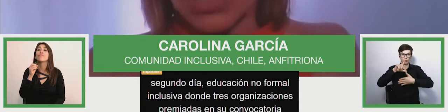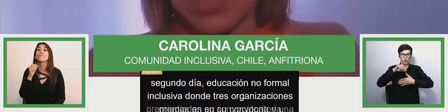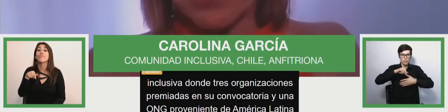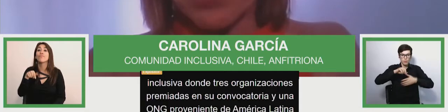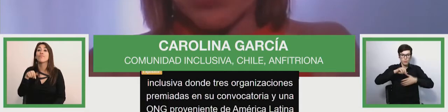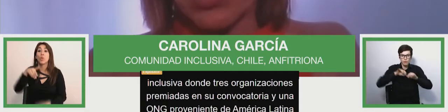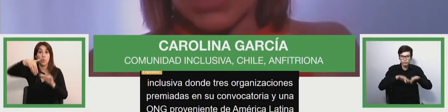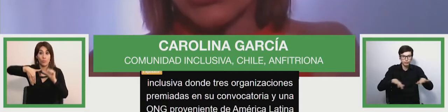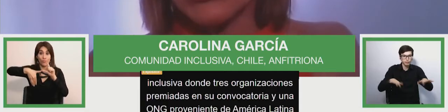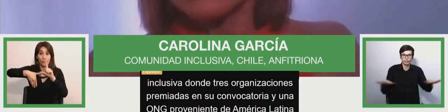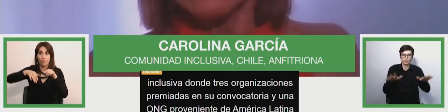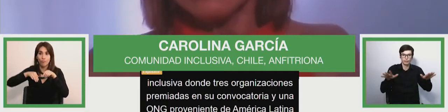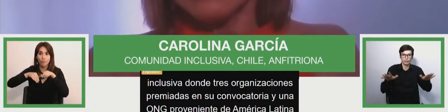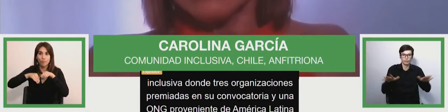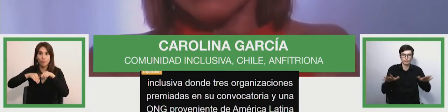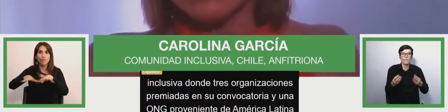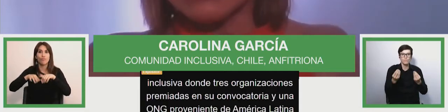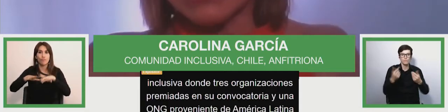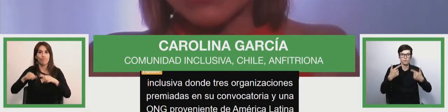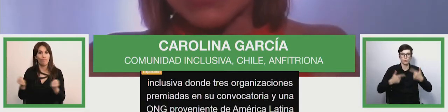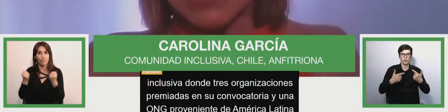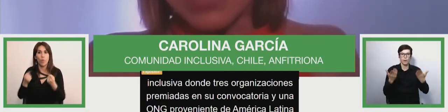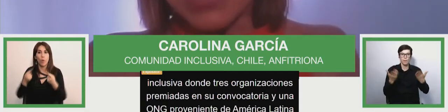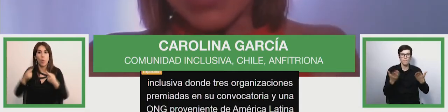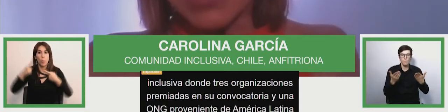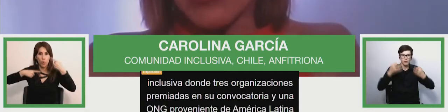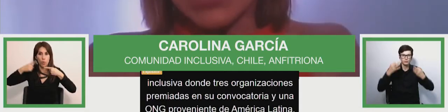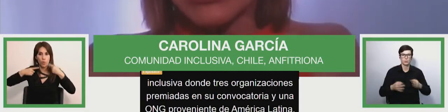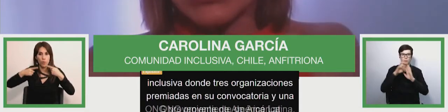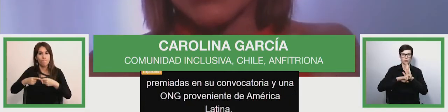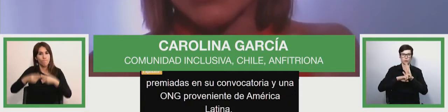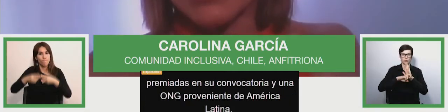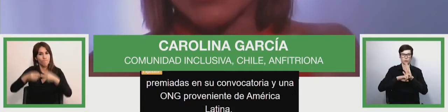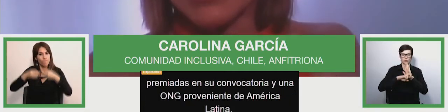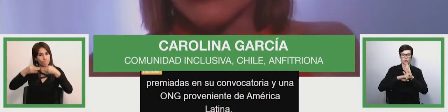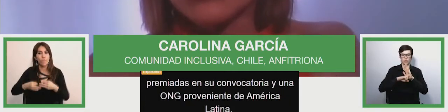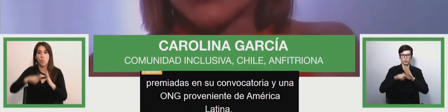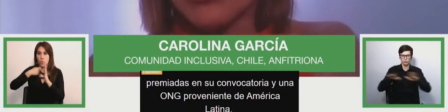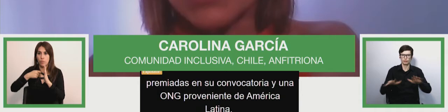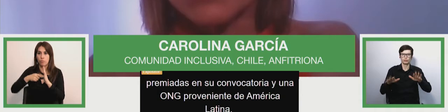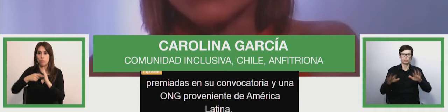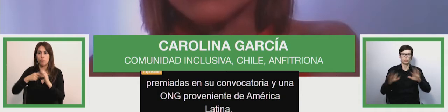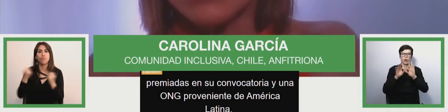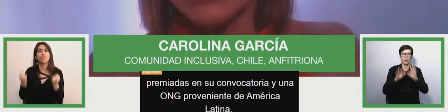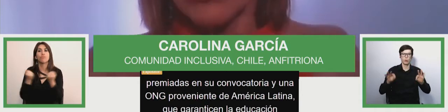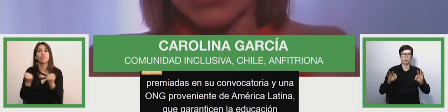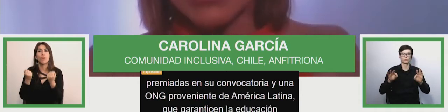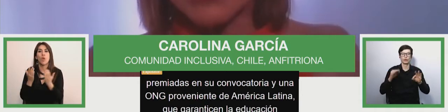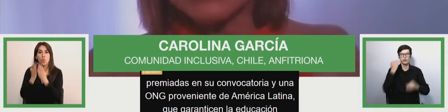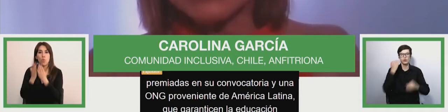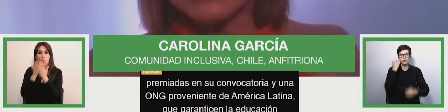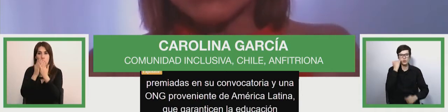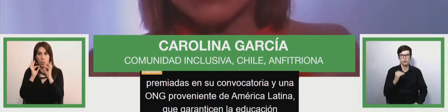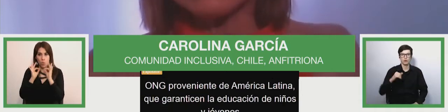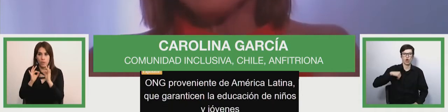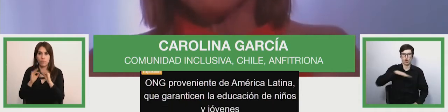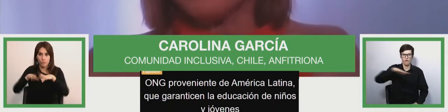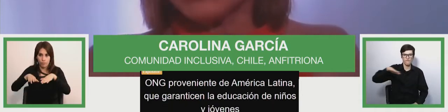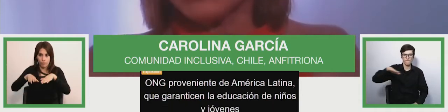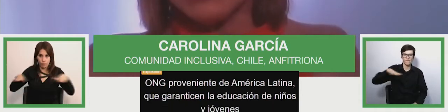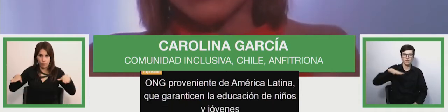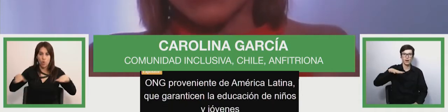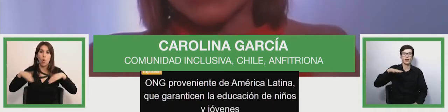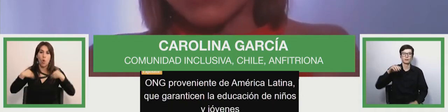desarrollar proyectos que garanticen la educación de niños y jóvenes con discapacidad